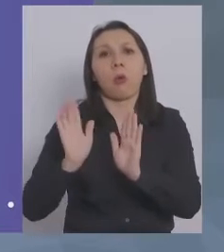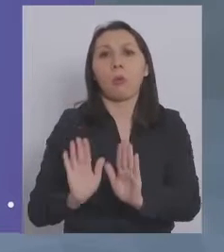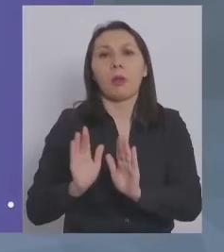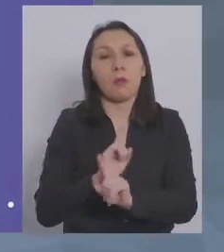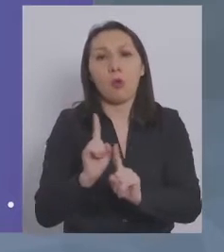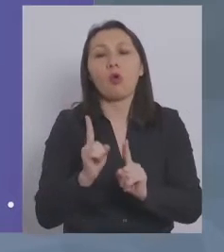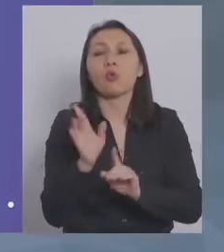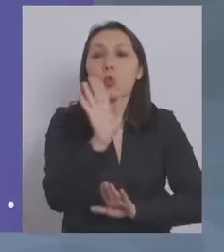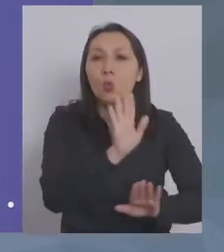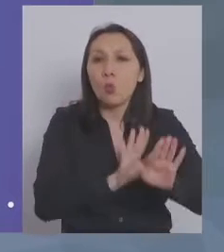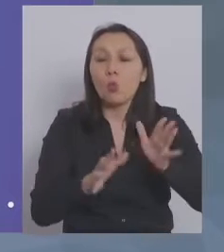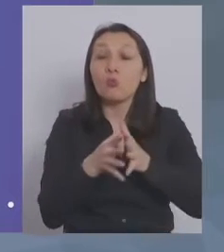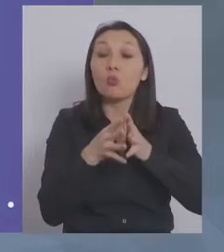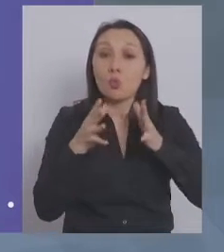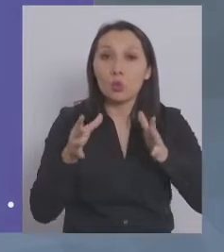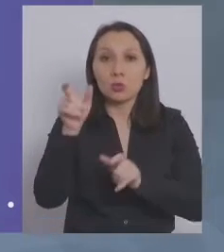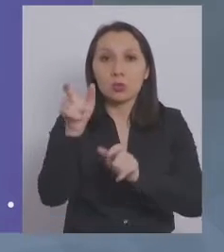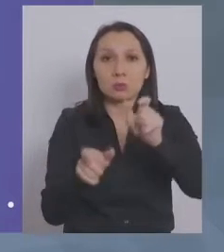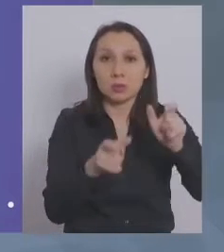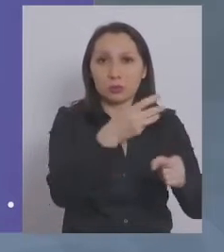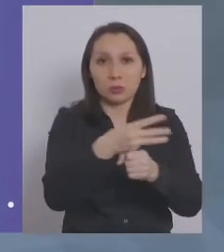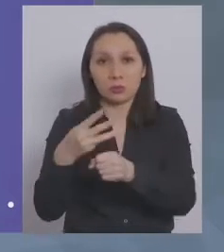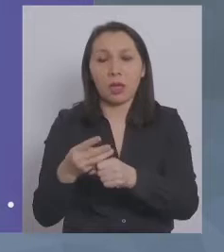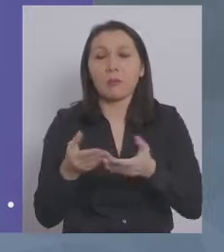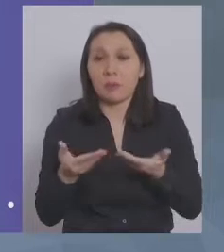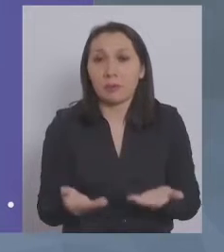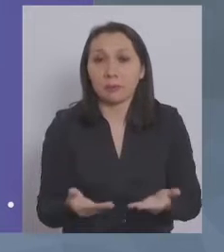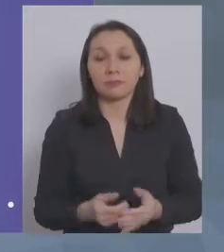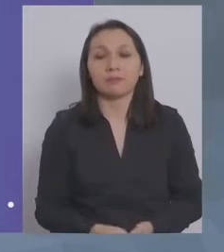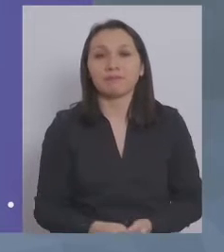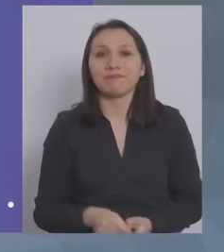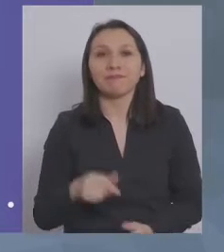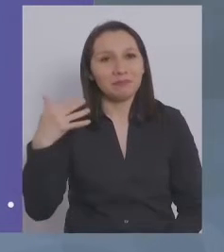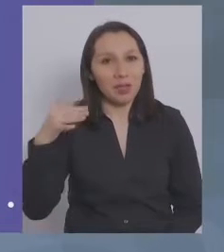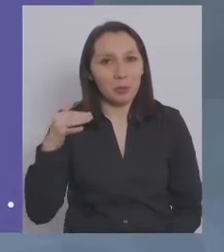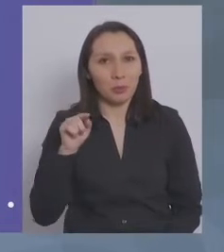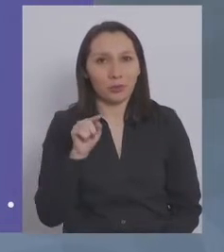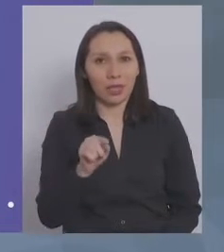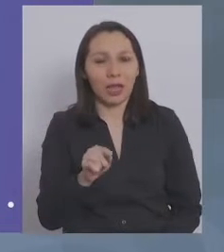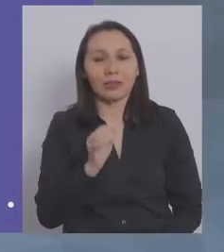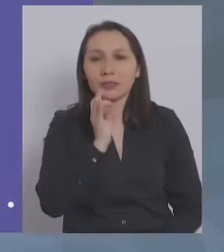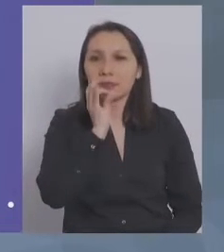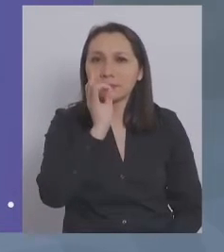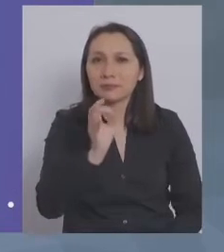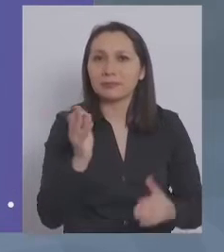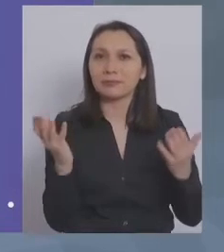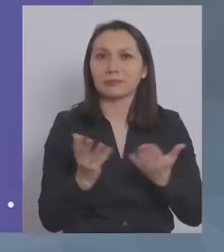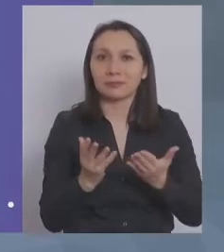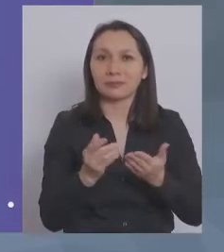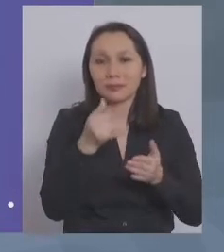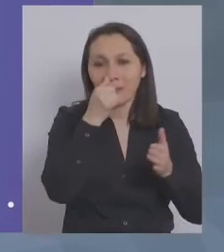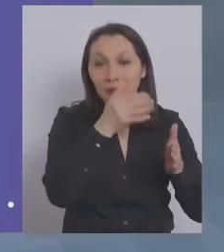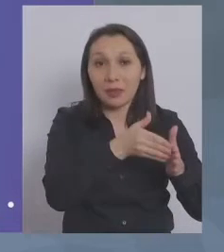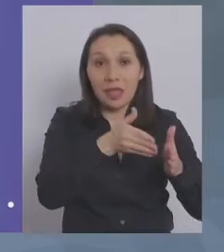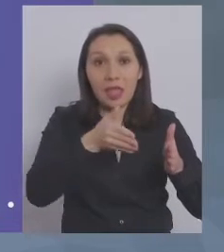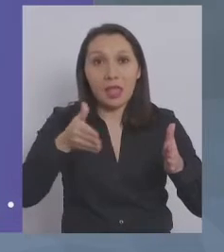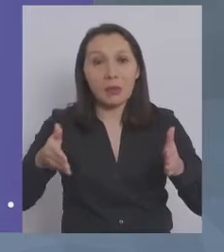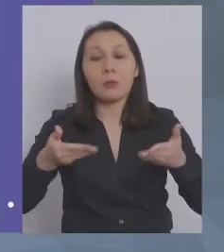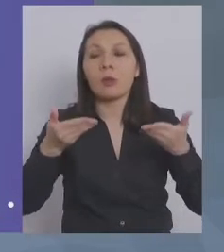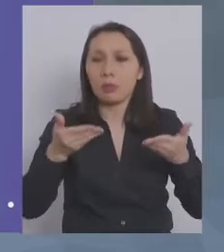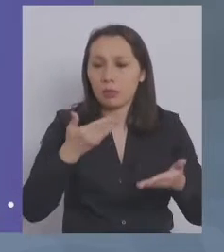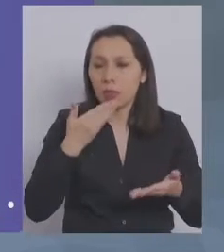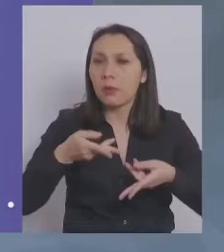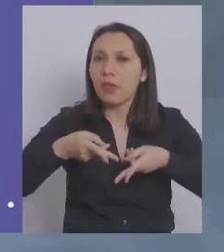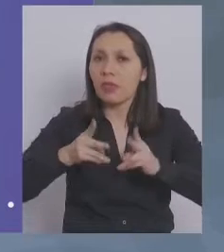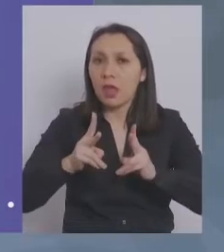requiere porque estamos cuidando mucho a las personas mayores. Es importante establecer en este periodo también el